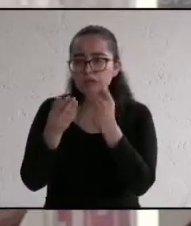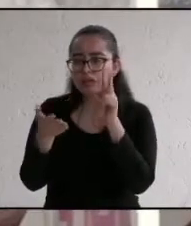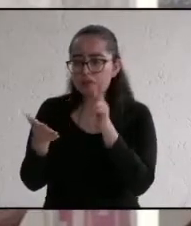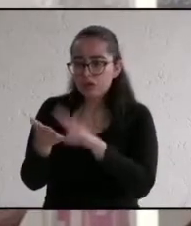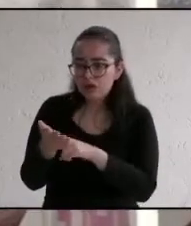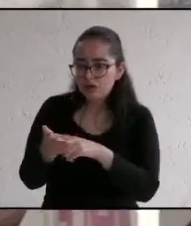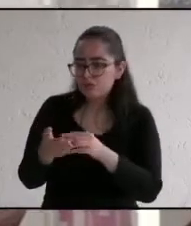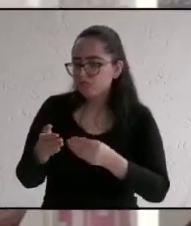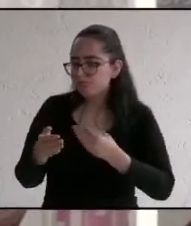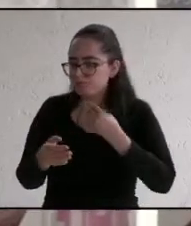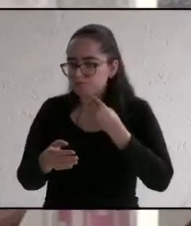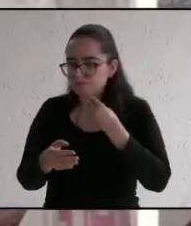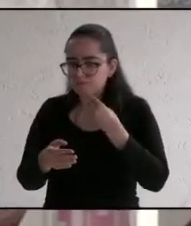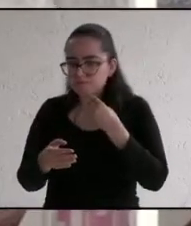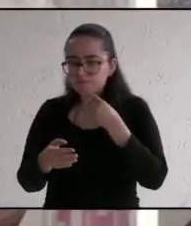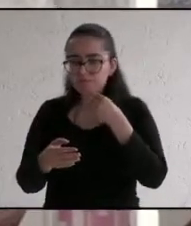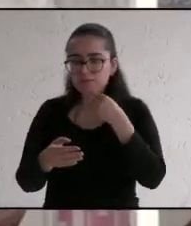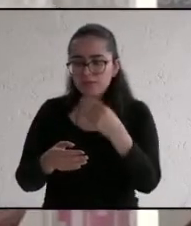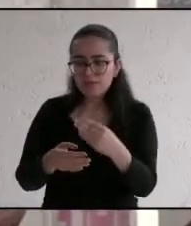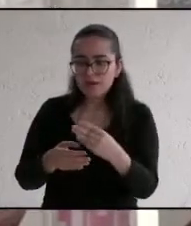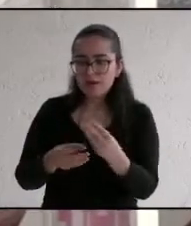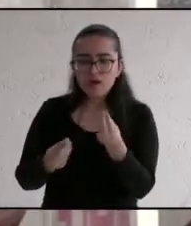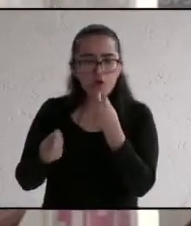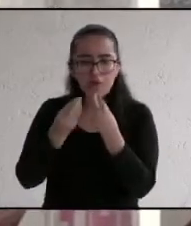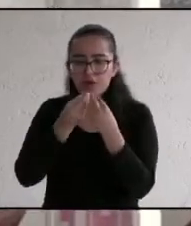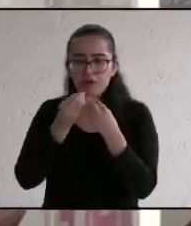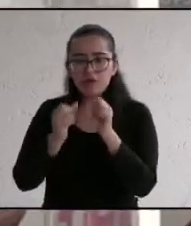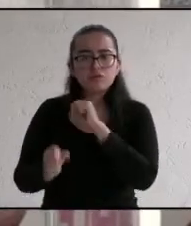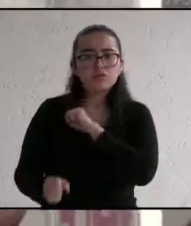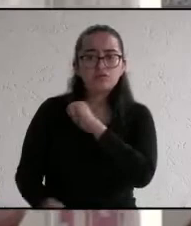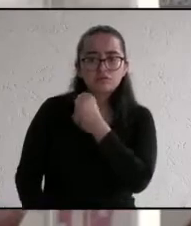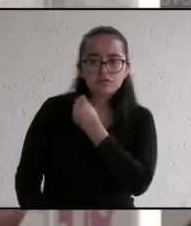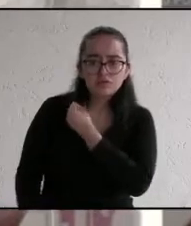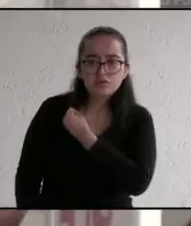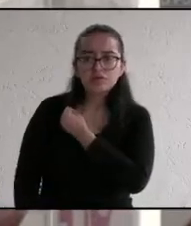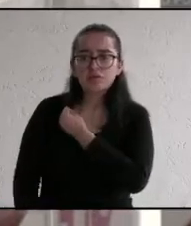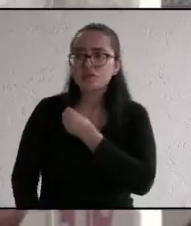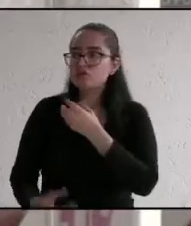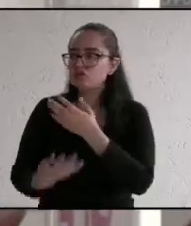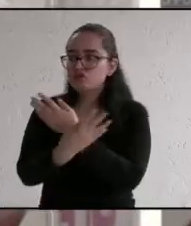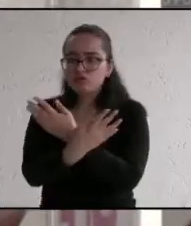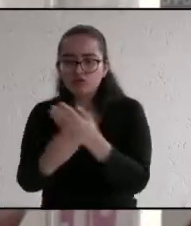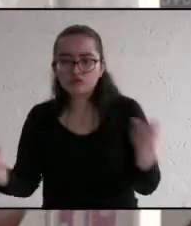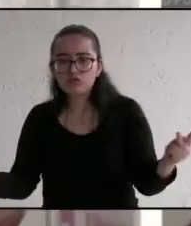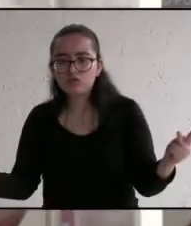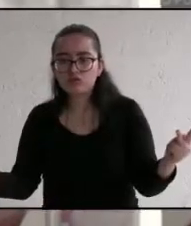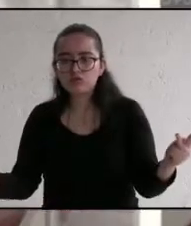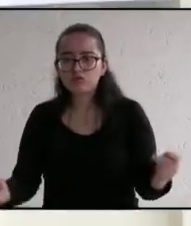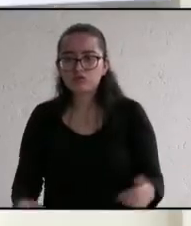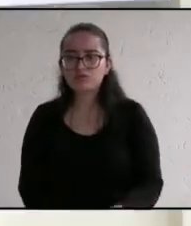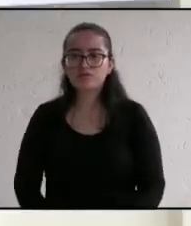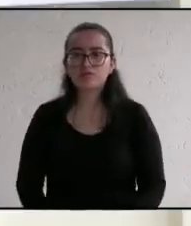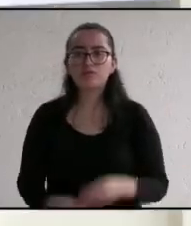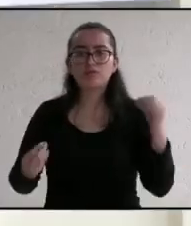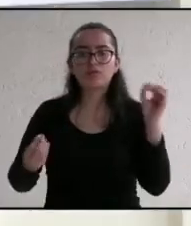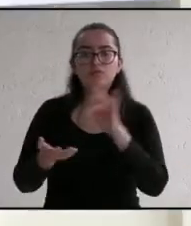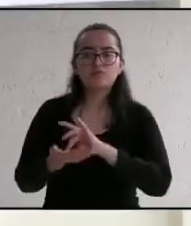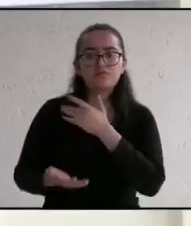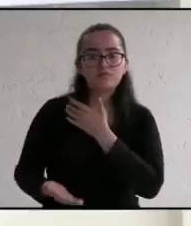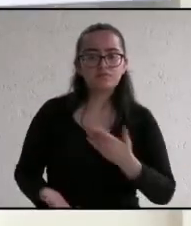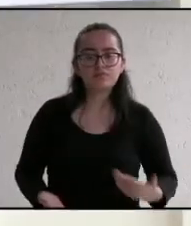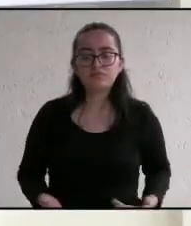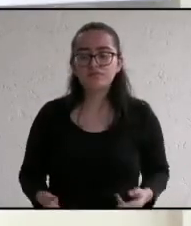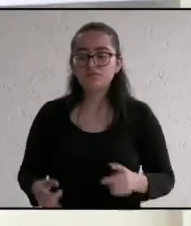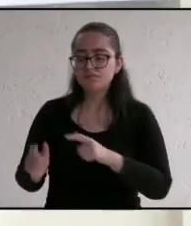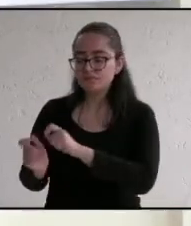nutrimental agregado. Esto es para todos. Muchísimas gracias candidato. le